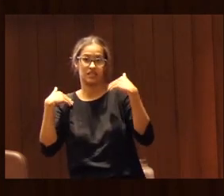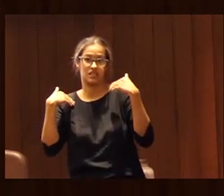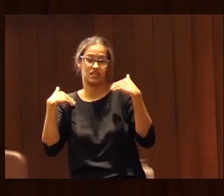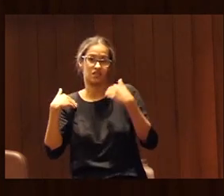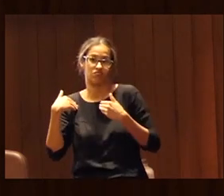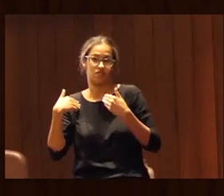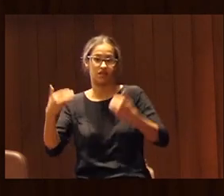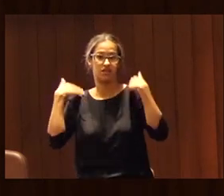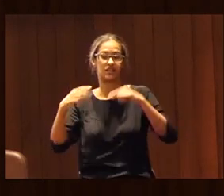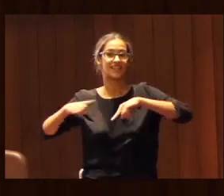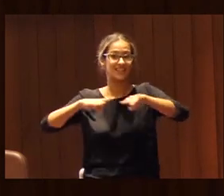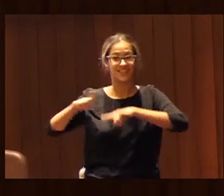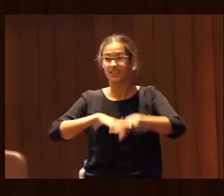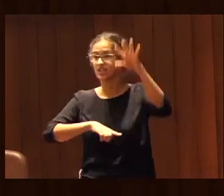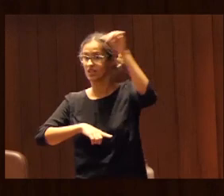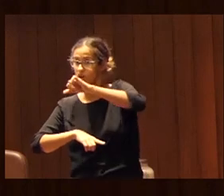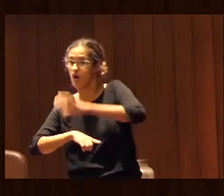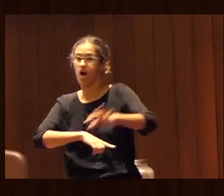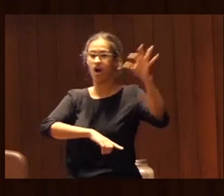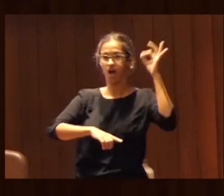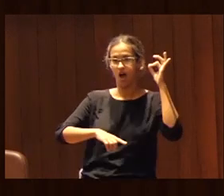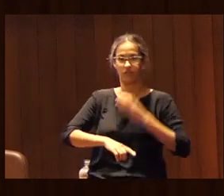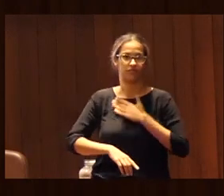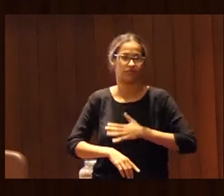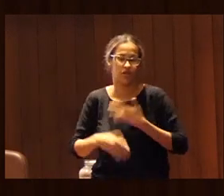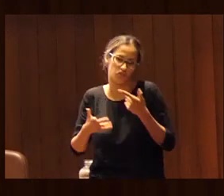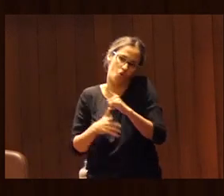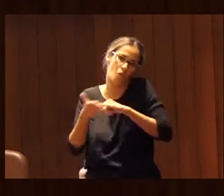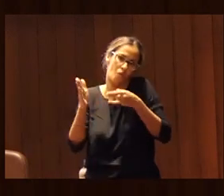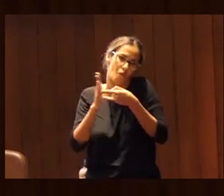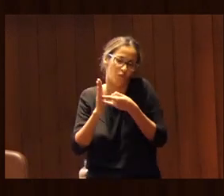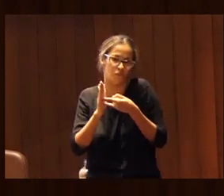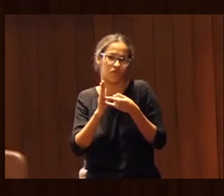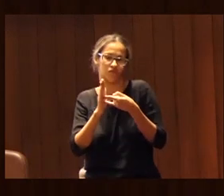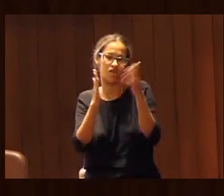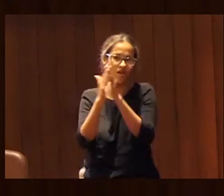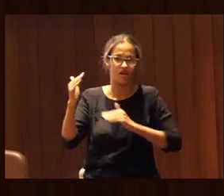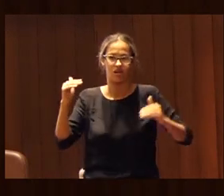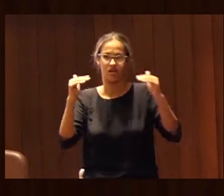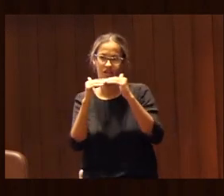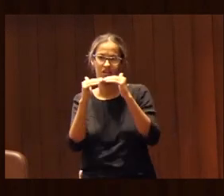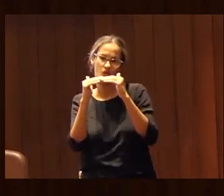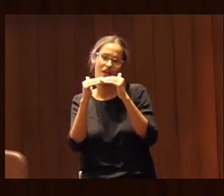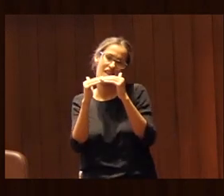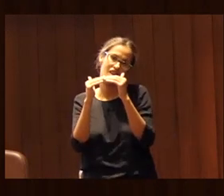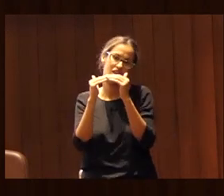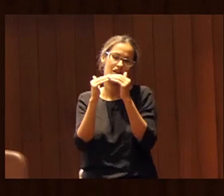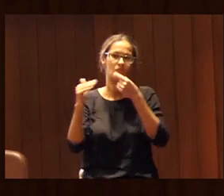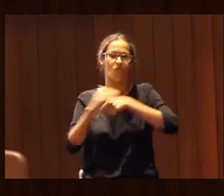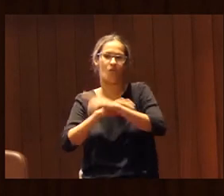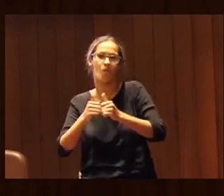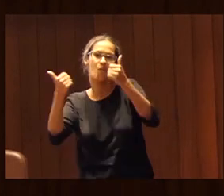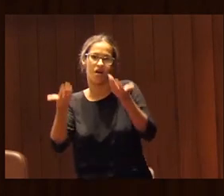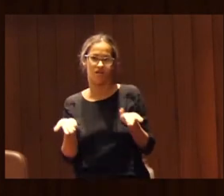eso no se contempla tiene que ser un proyecto mayor nivel hablar de igualdad a un nivel bueno de mayor profundidad ¿no? mayor calado